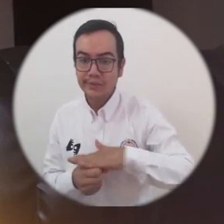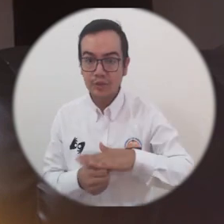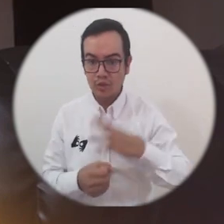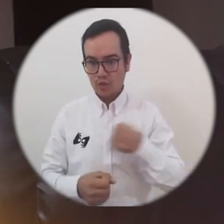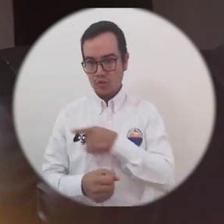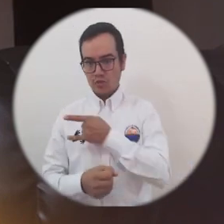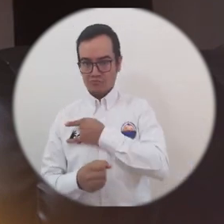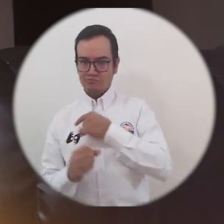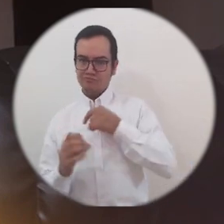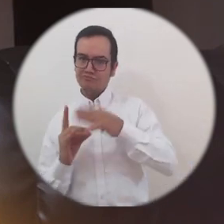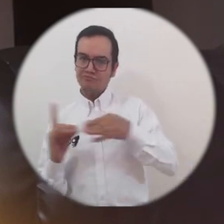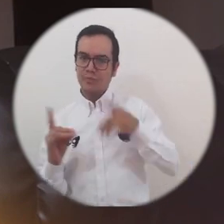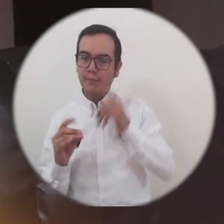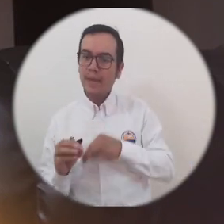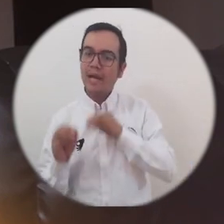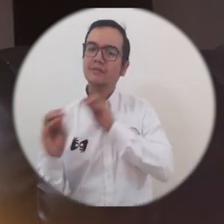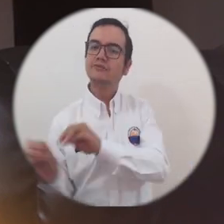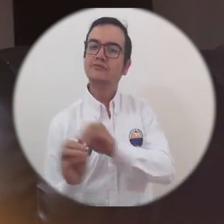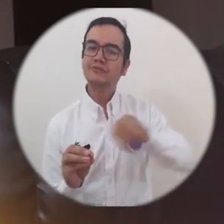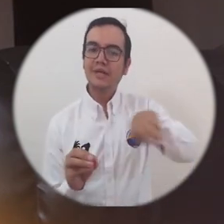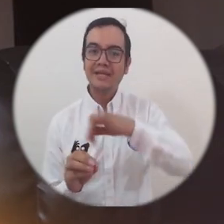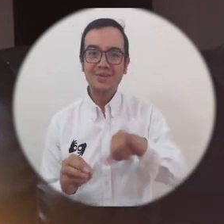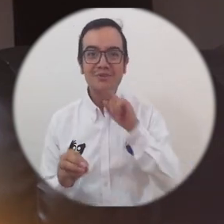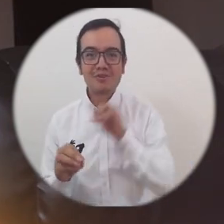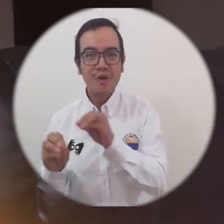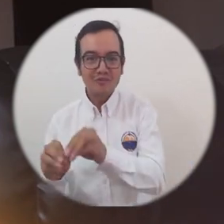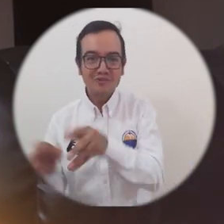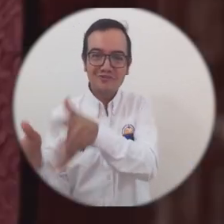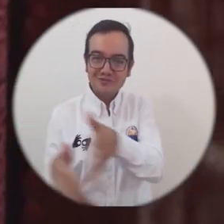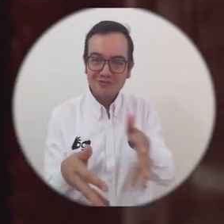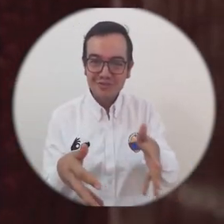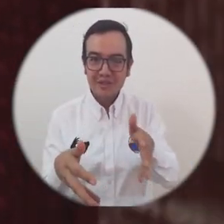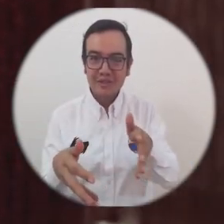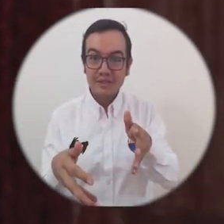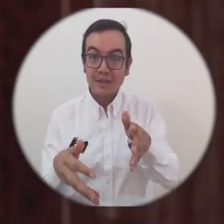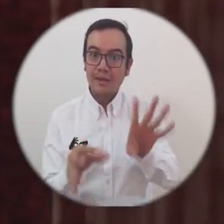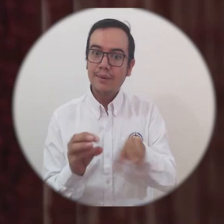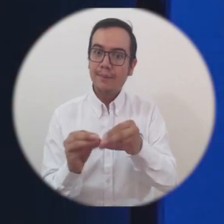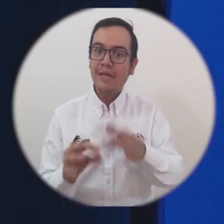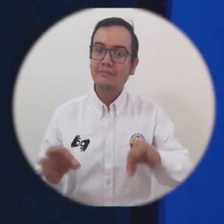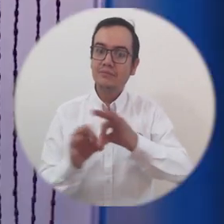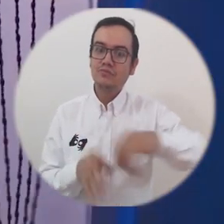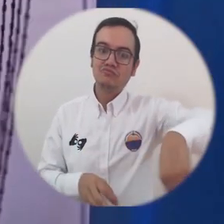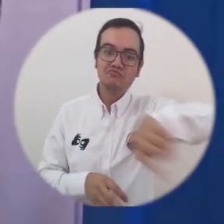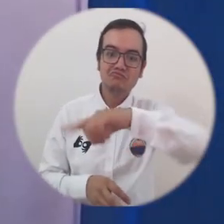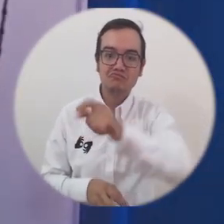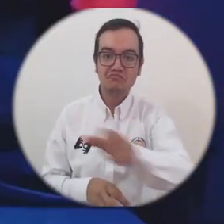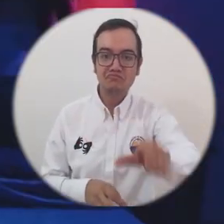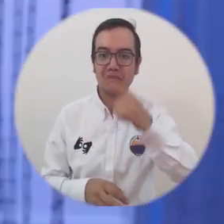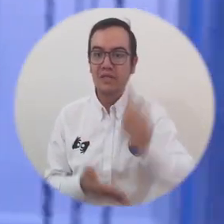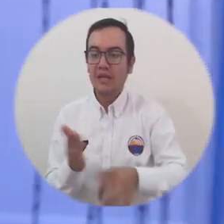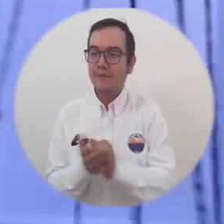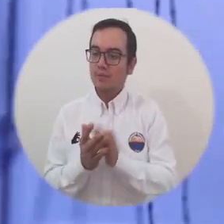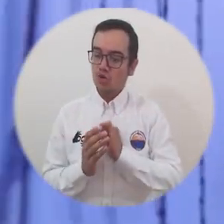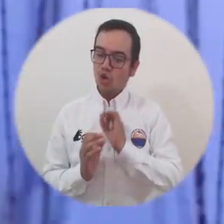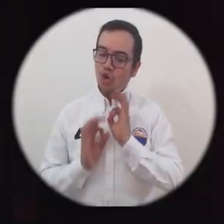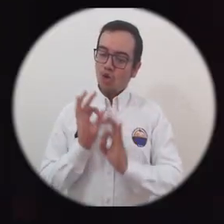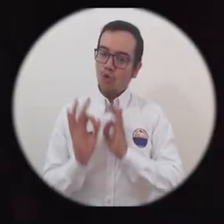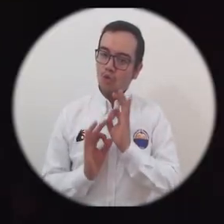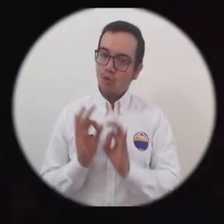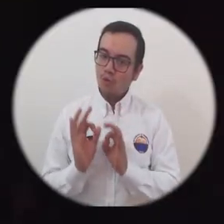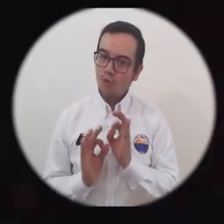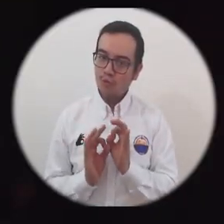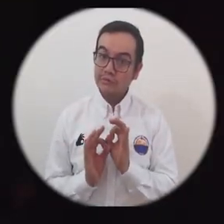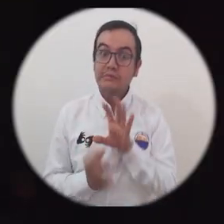educándonos desde casa, para seguir siendo muy cuidadosos en el marco de esta emergencia sanitaria. Y por eso consideramos